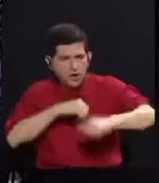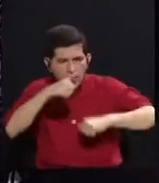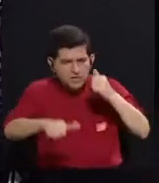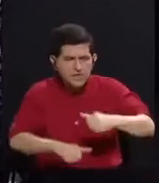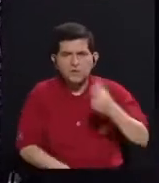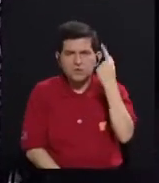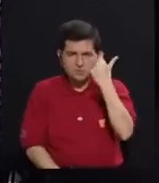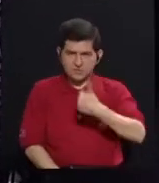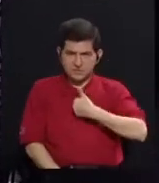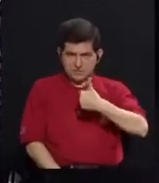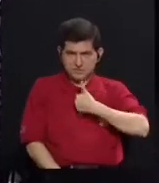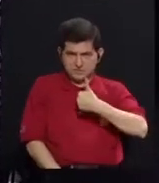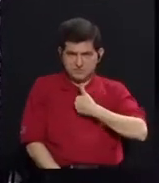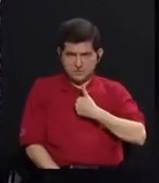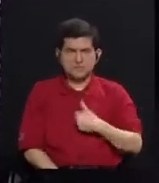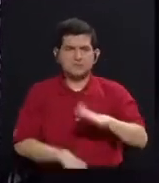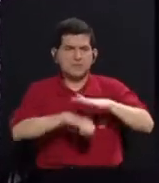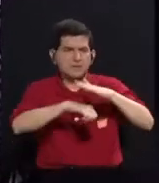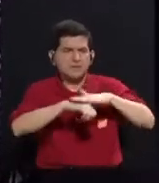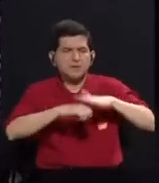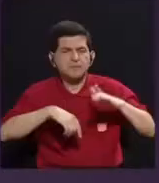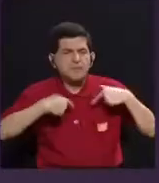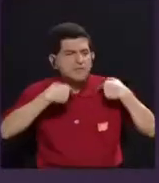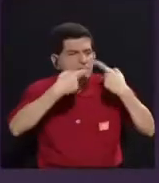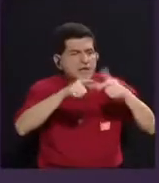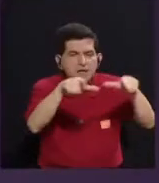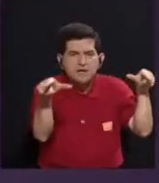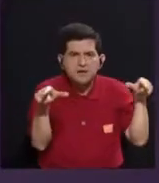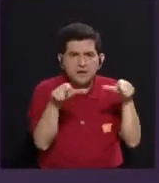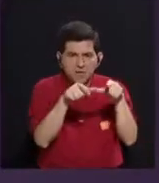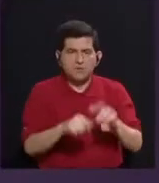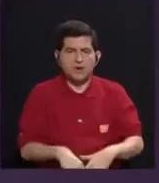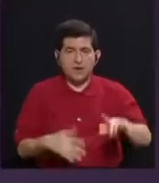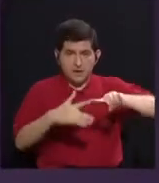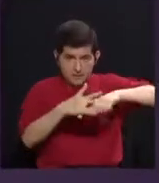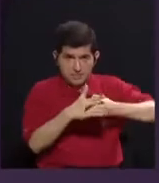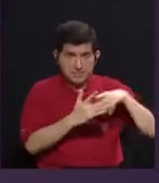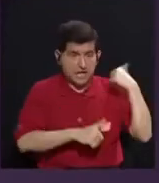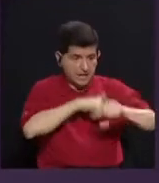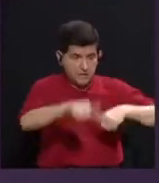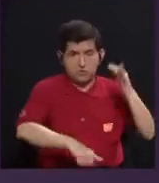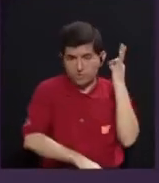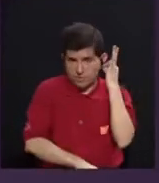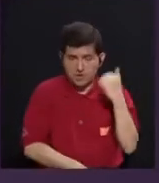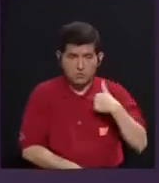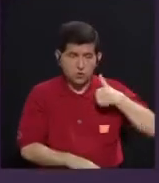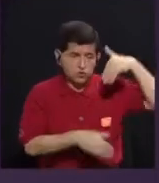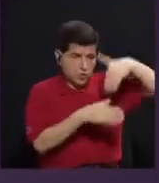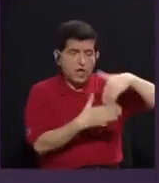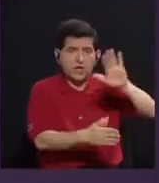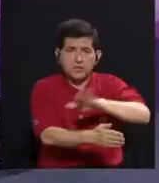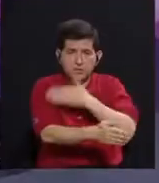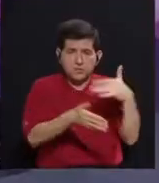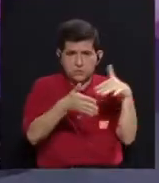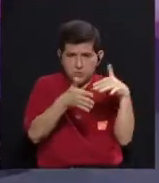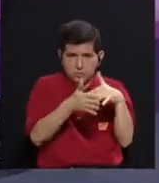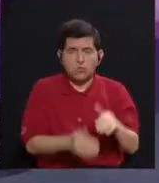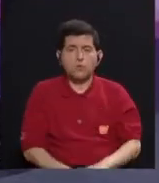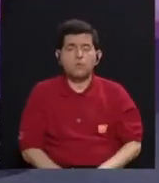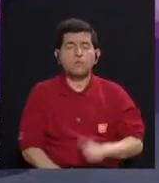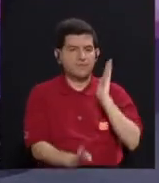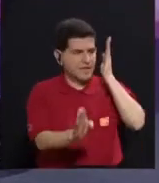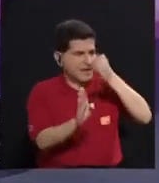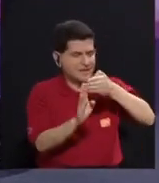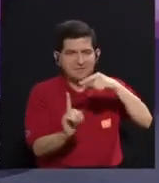entenderme a mí misma es la que me va llevando a estos lugares, empezando por el feminismo, que es yo entro a la musicología por el lado del feminismo